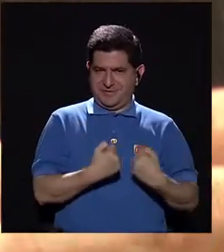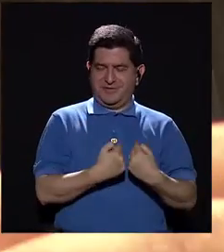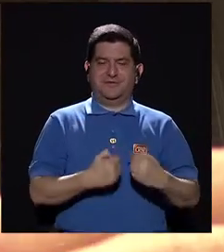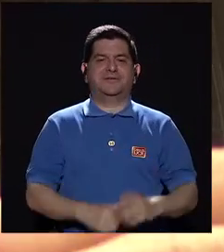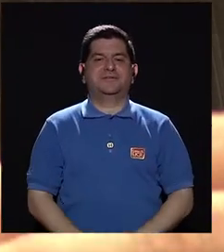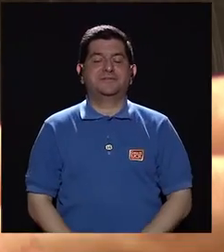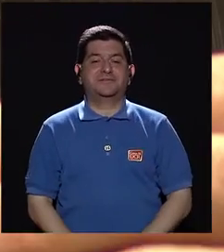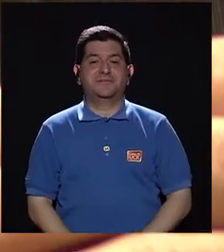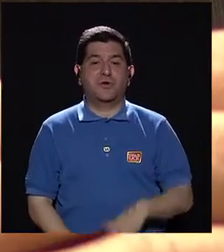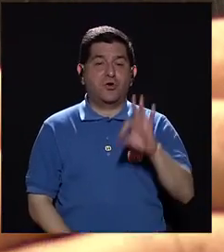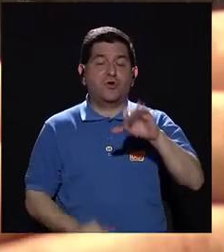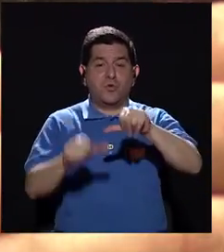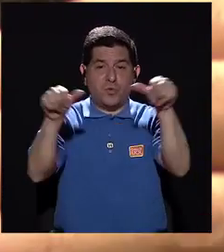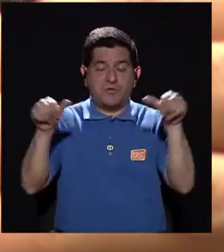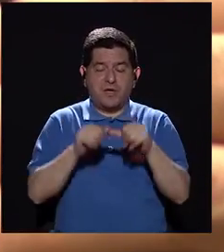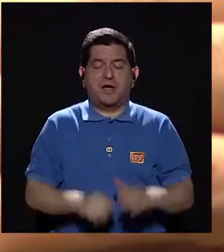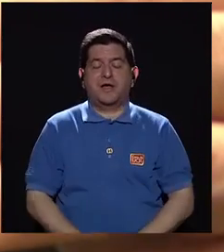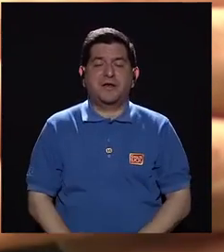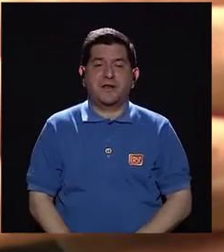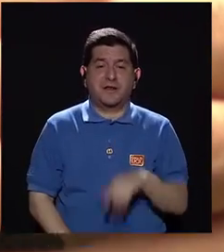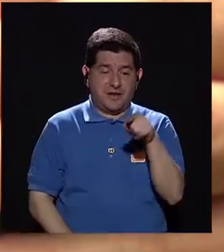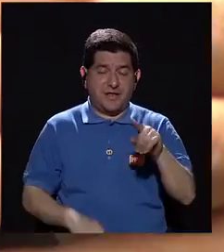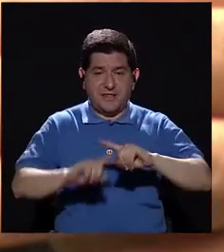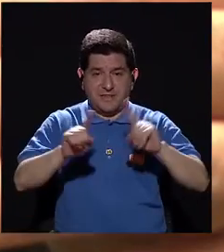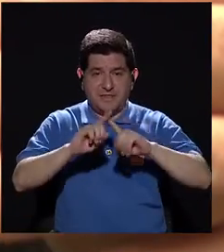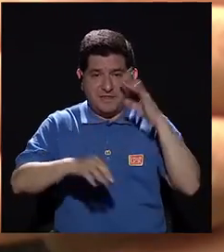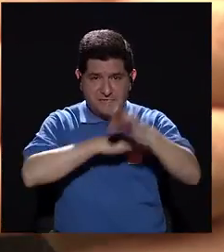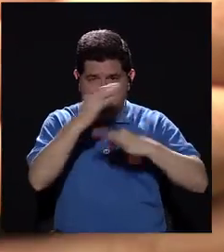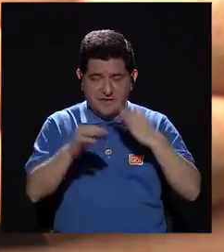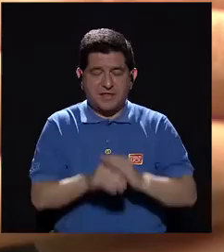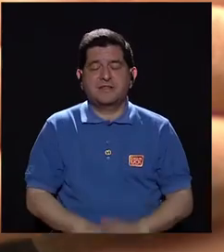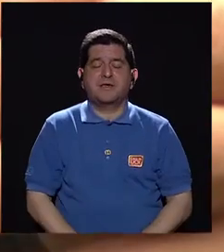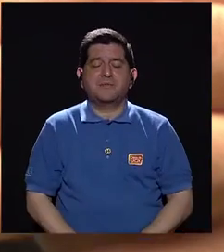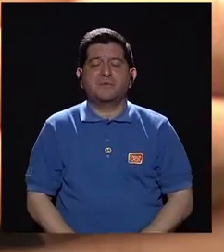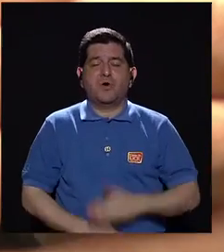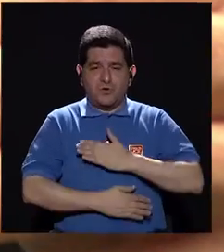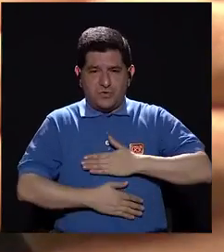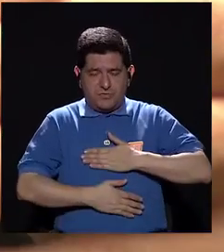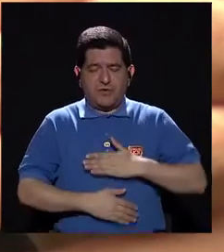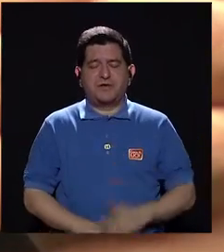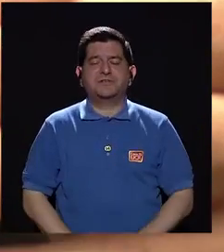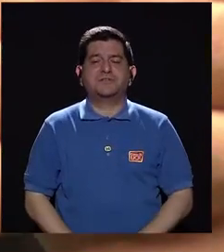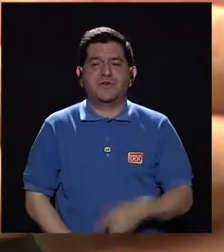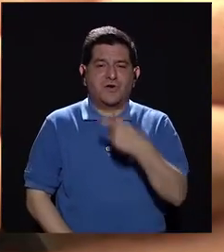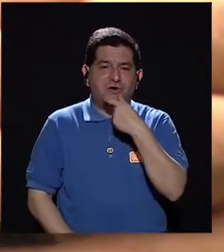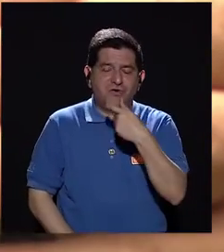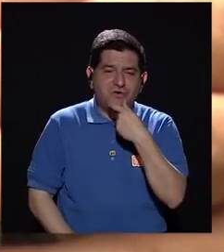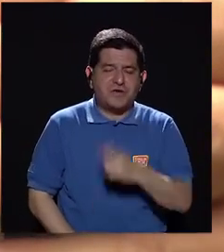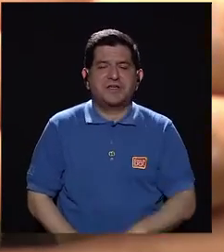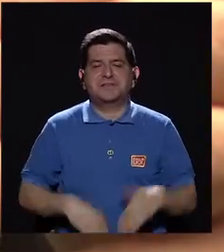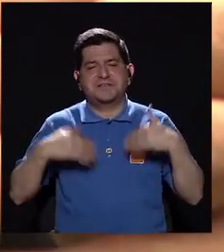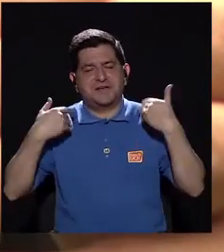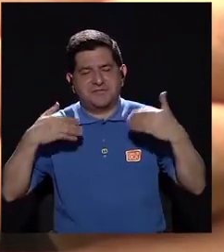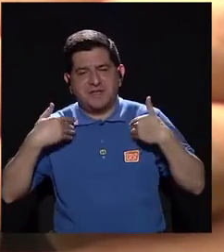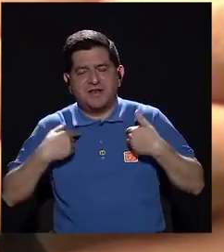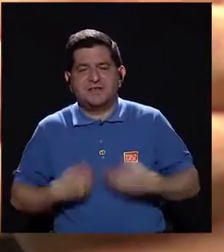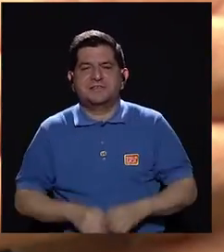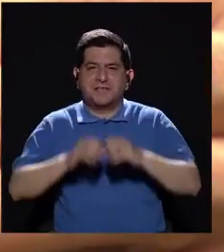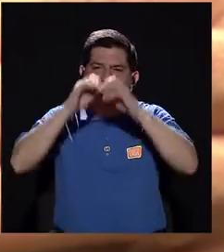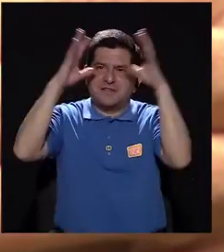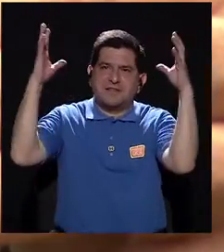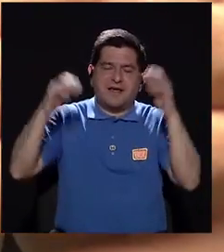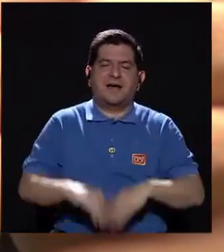En este libro toco nueve áreas, E de emociones, N de niño interior, D de diversión, O de organismo, R de risa, F de felicidad,